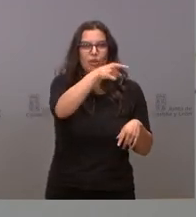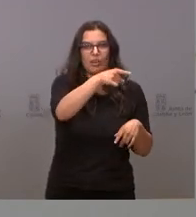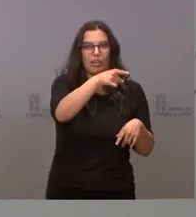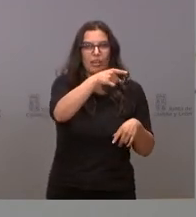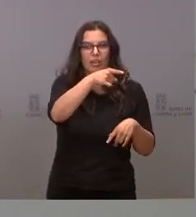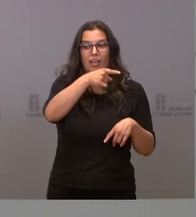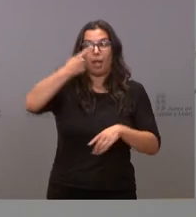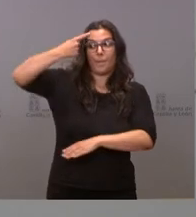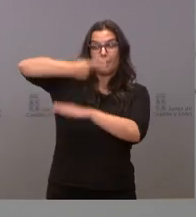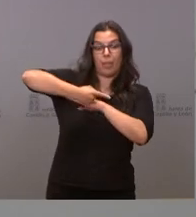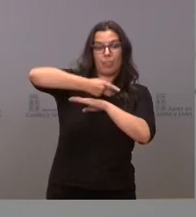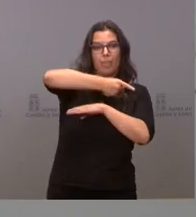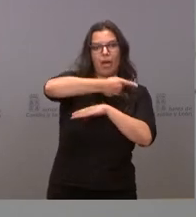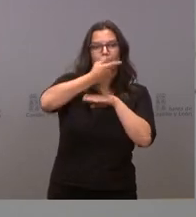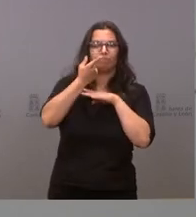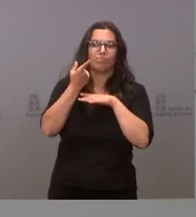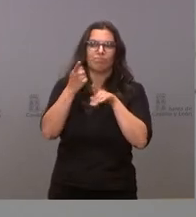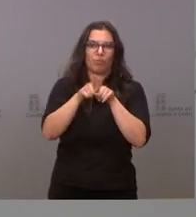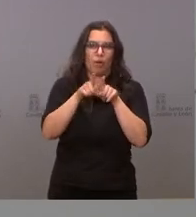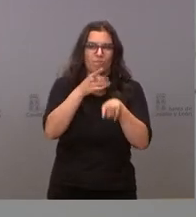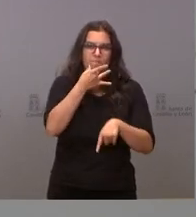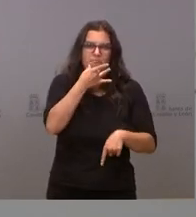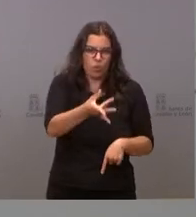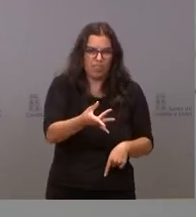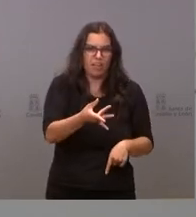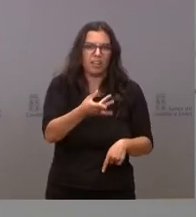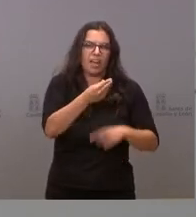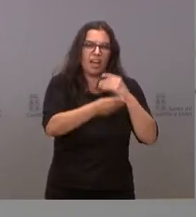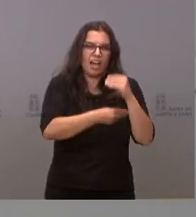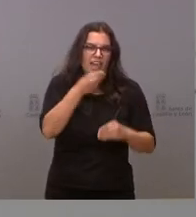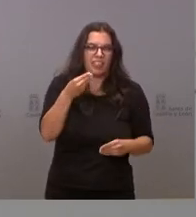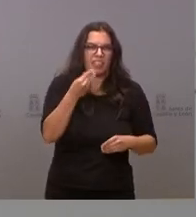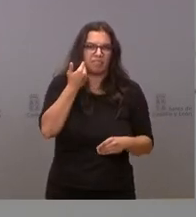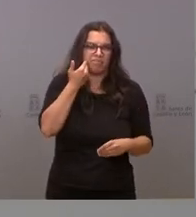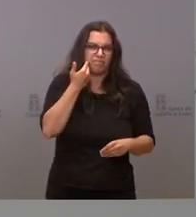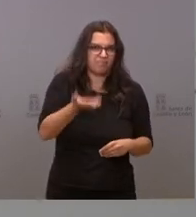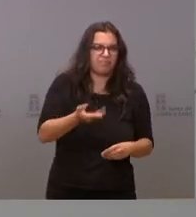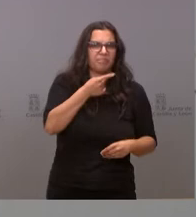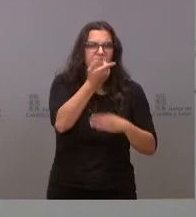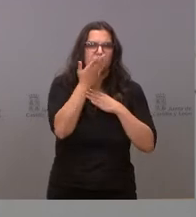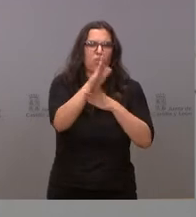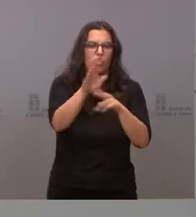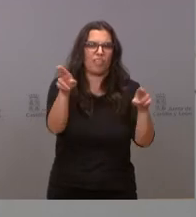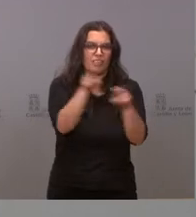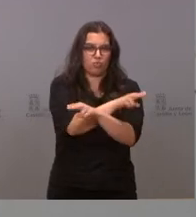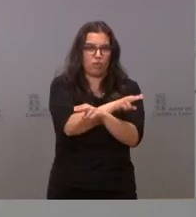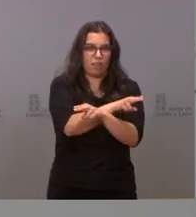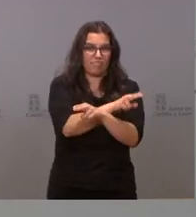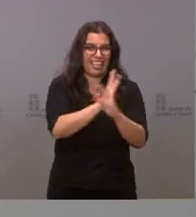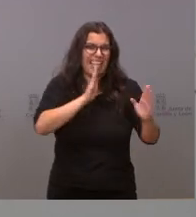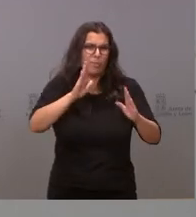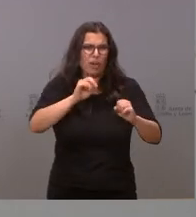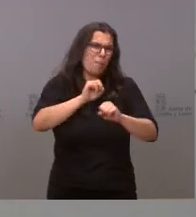la indigna y vergonzante e indecente moción de censura en el peor